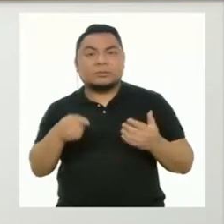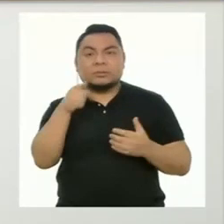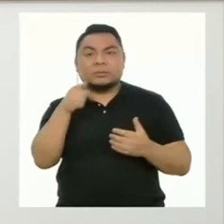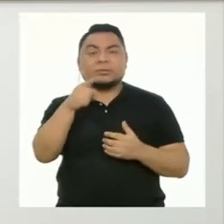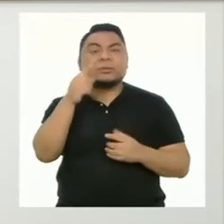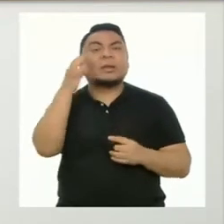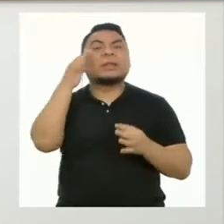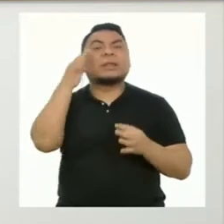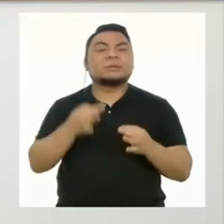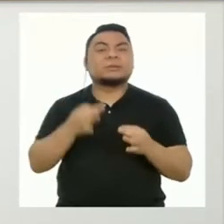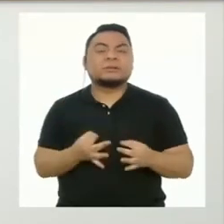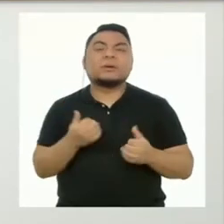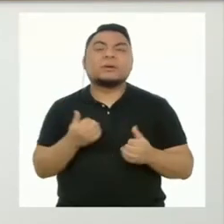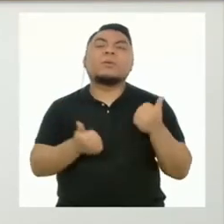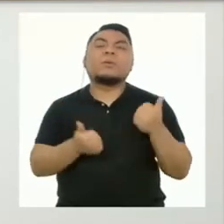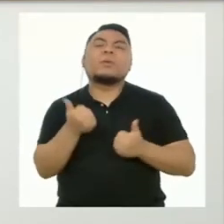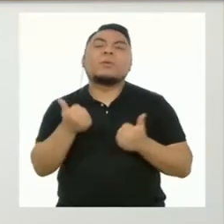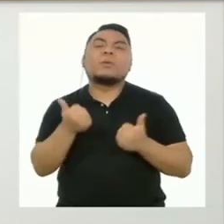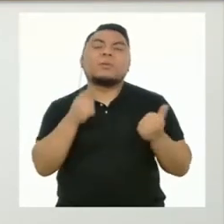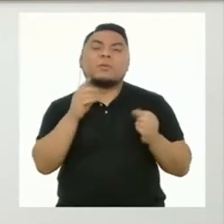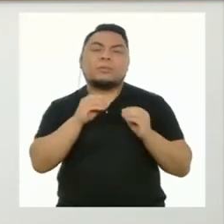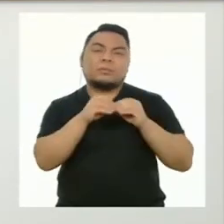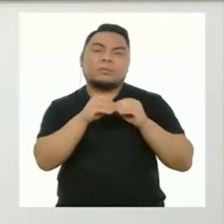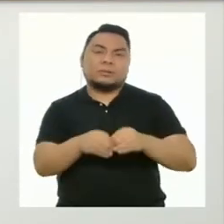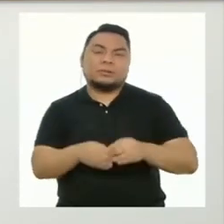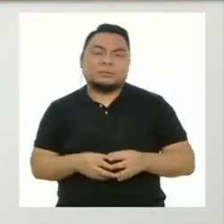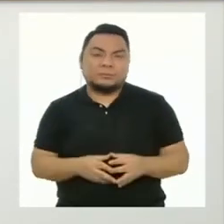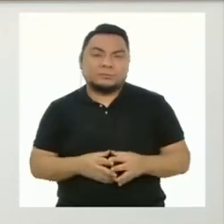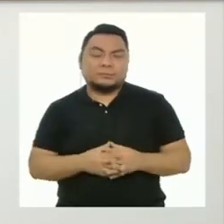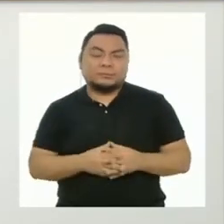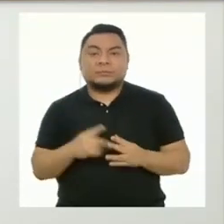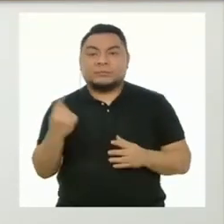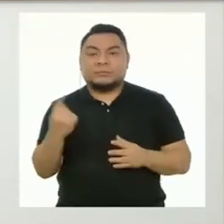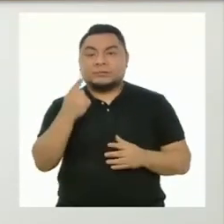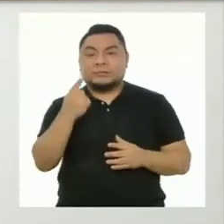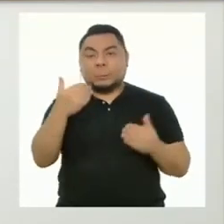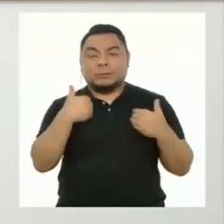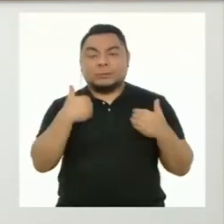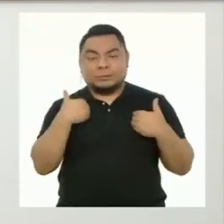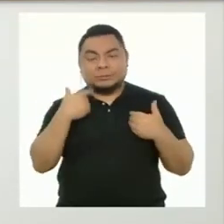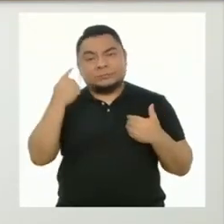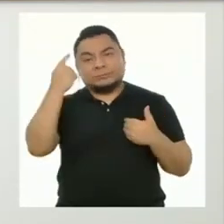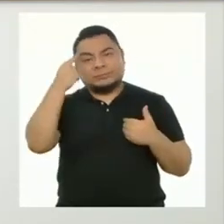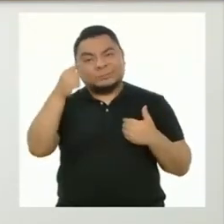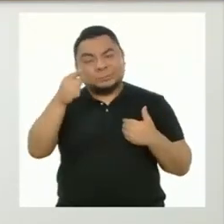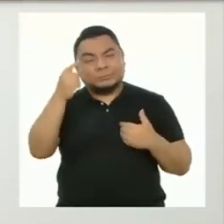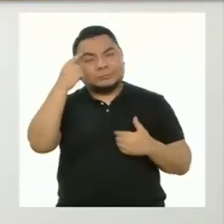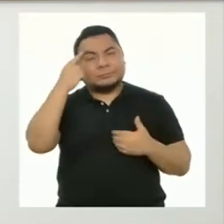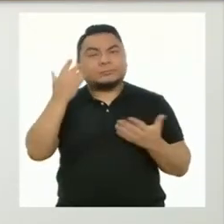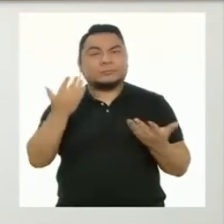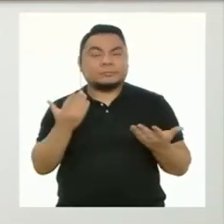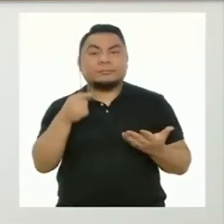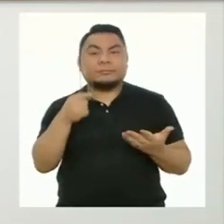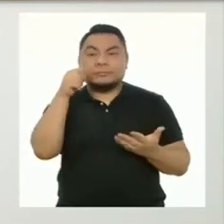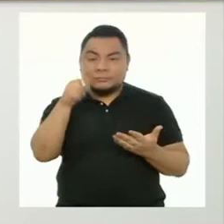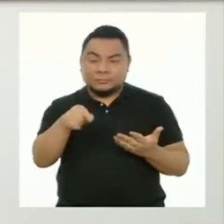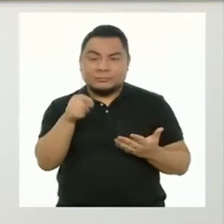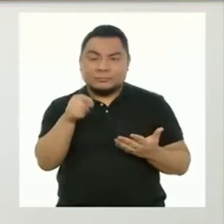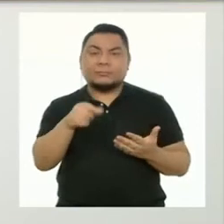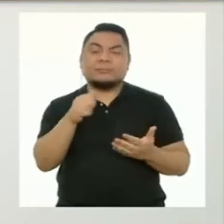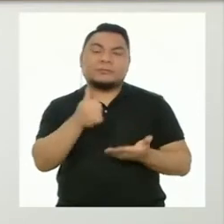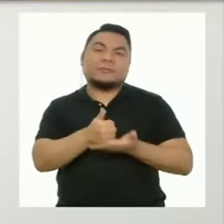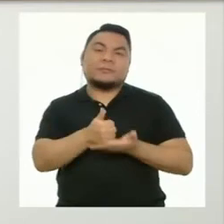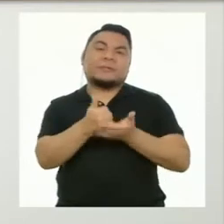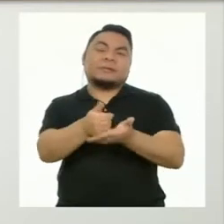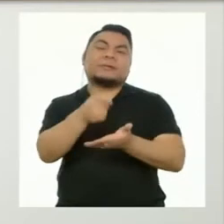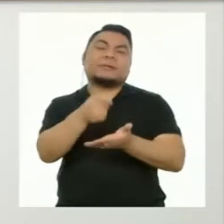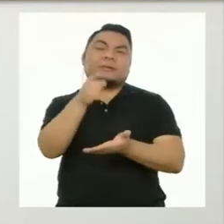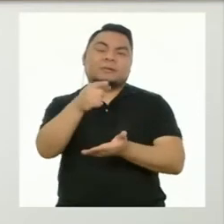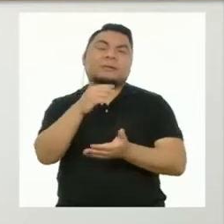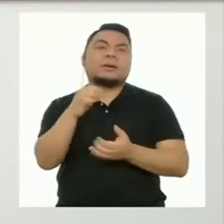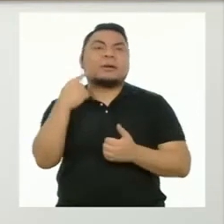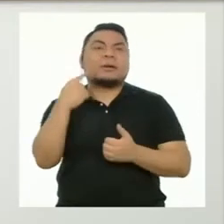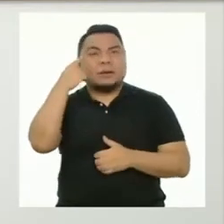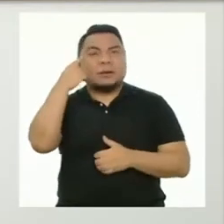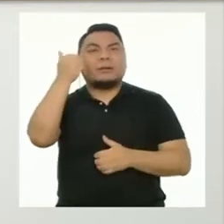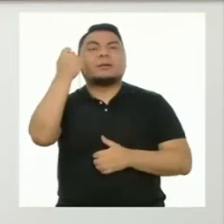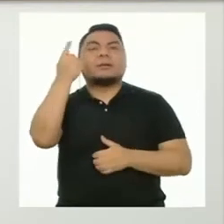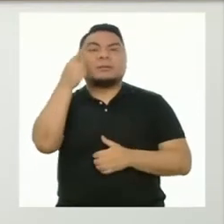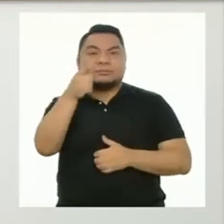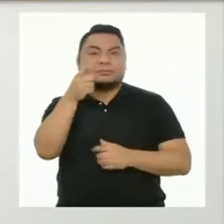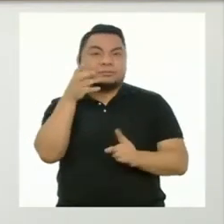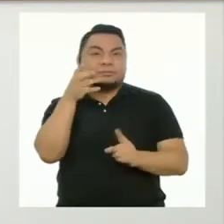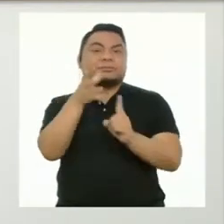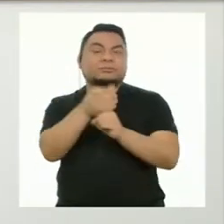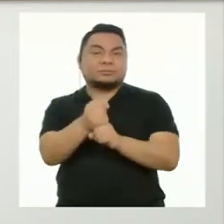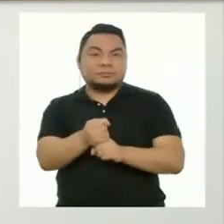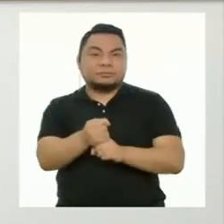que tú decides qué productos poner. Solo tienes que tomar en cuenta que estos te ayuden a darte cuenta